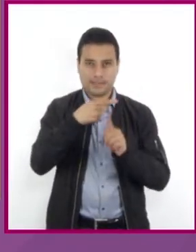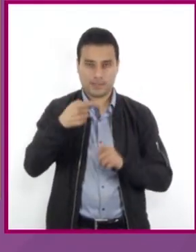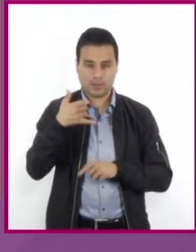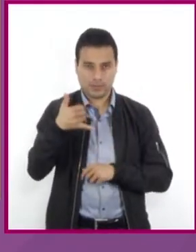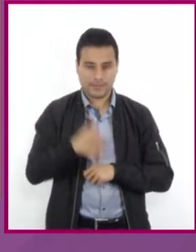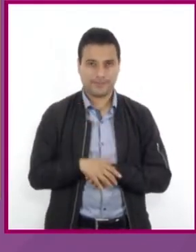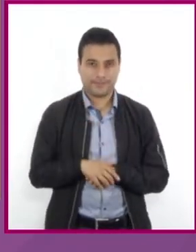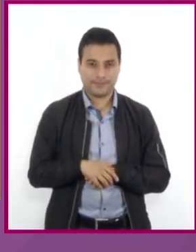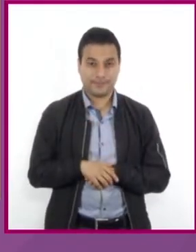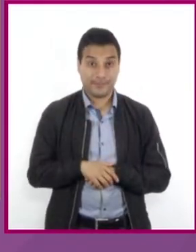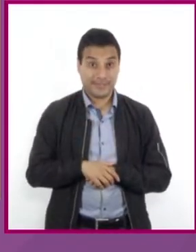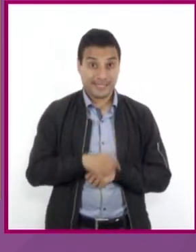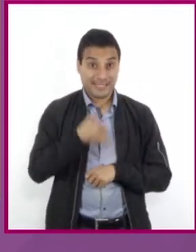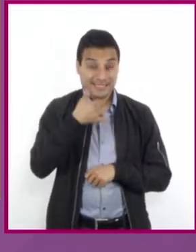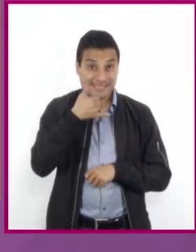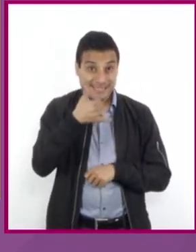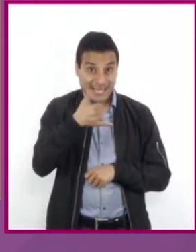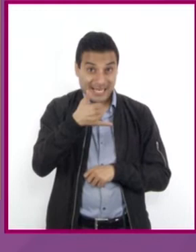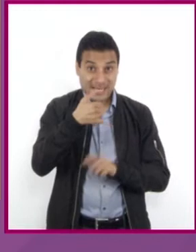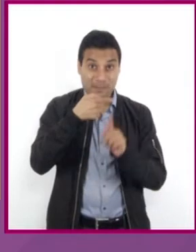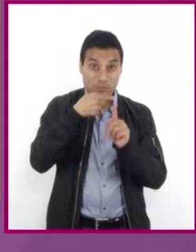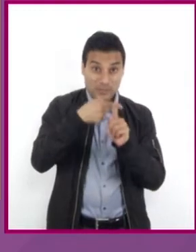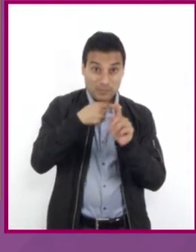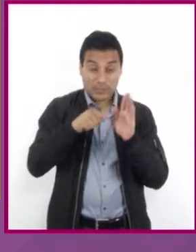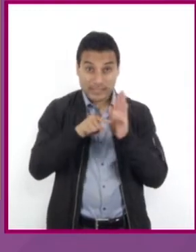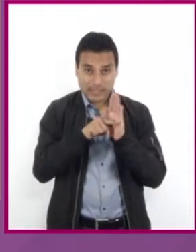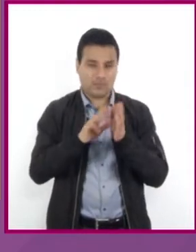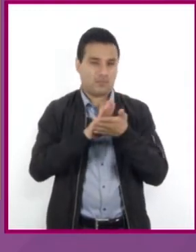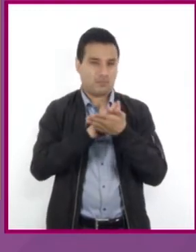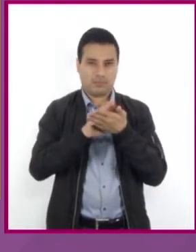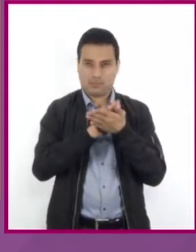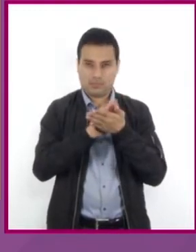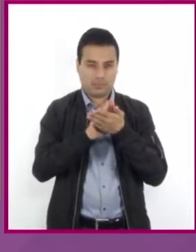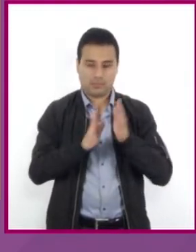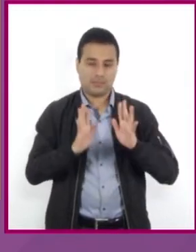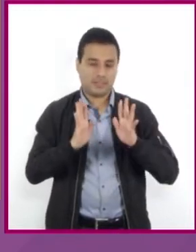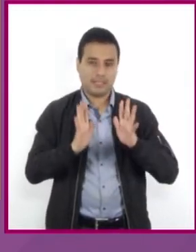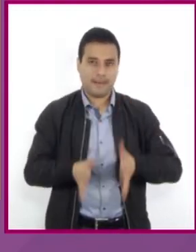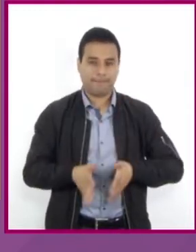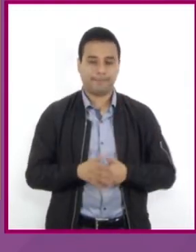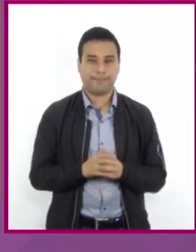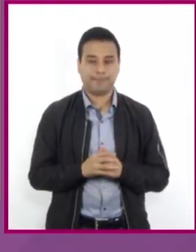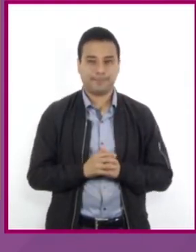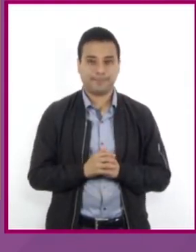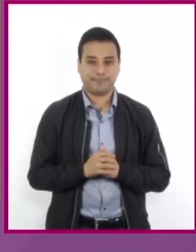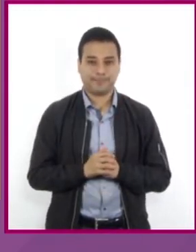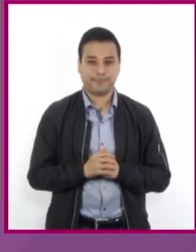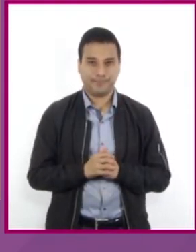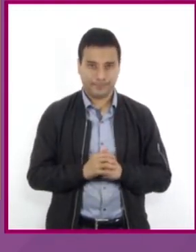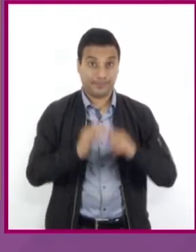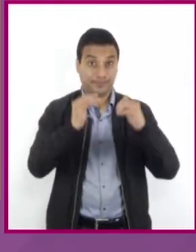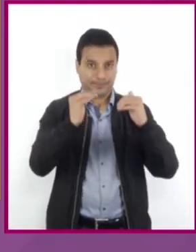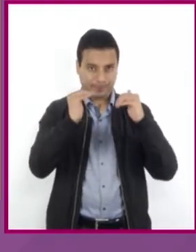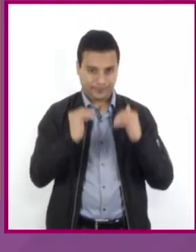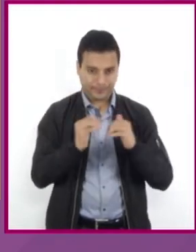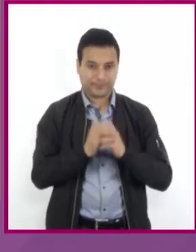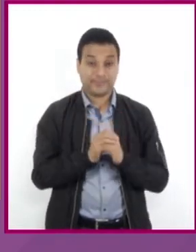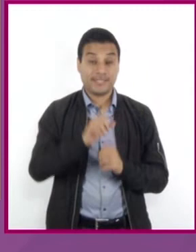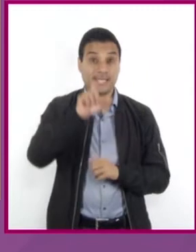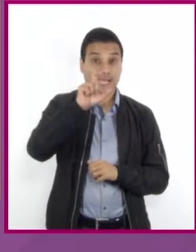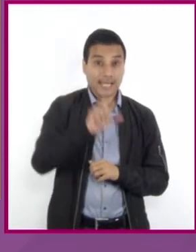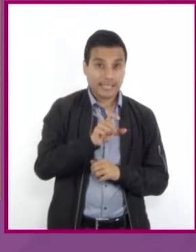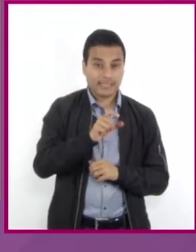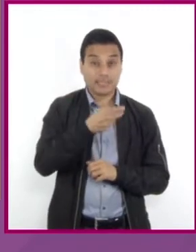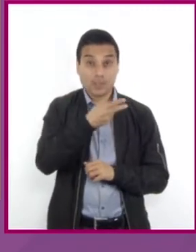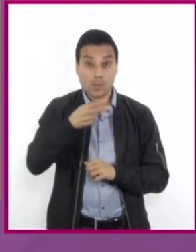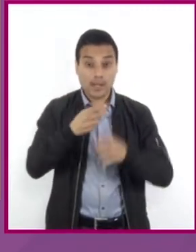cancelamos a Y con Y negativo del miembro izquierdo de la igualdad. La ecuación queda X es igual a